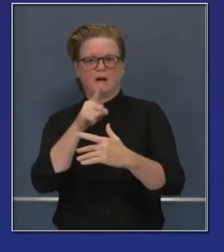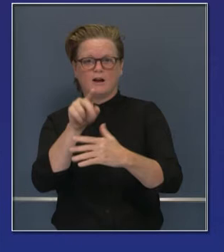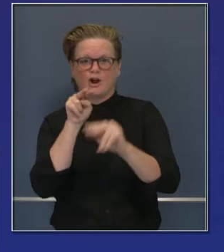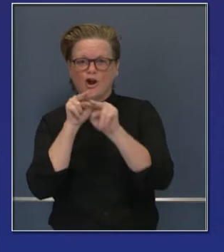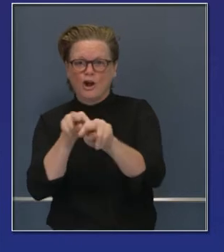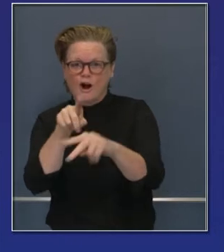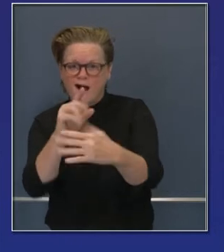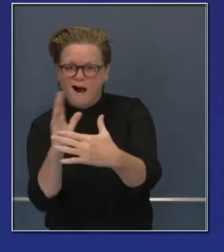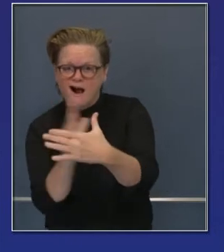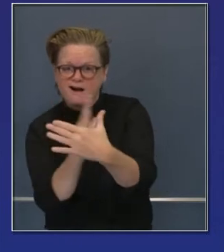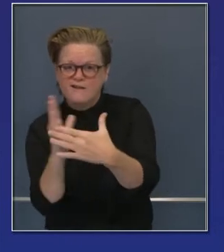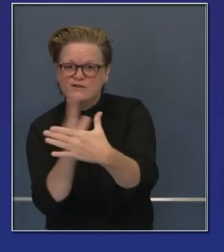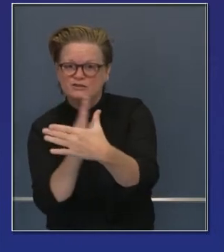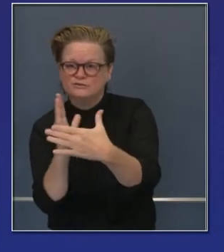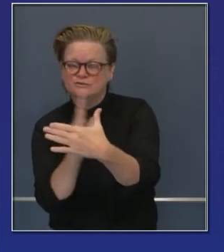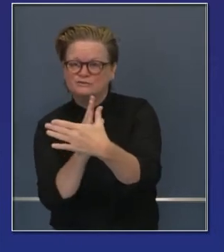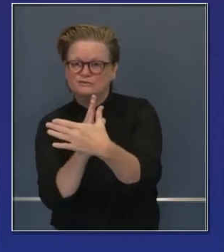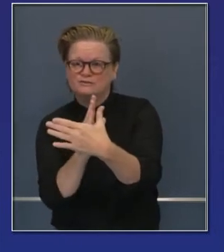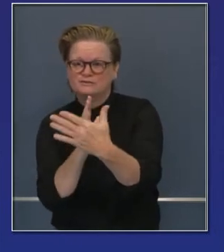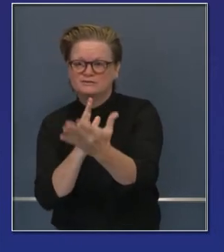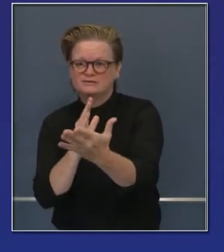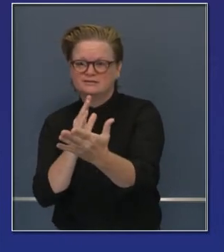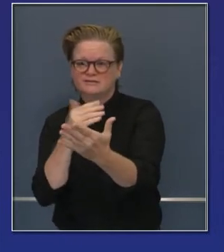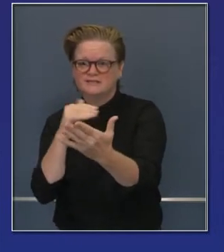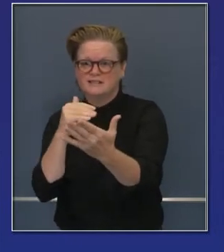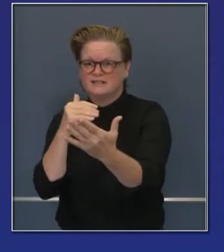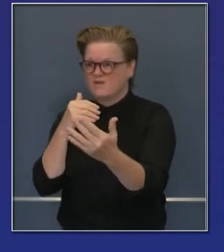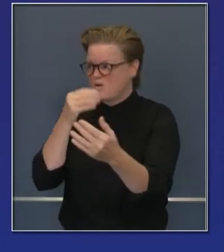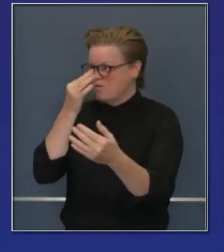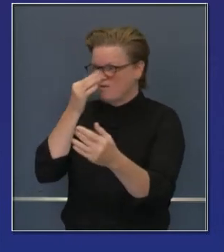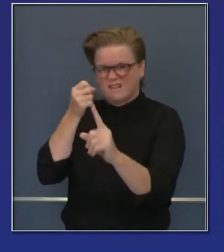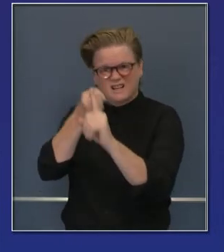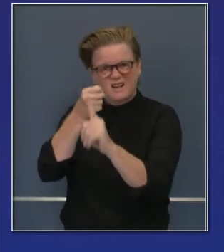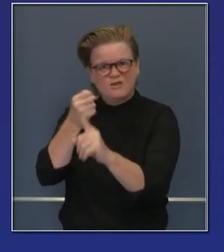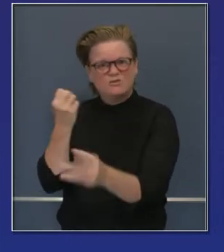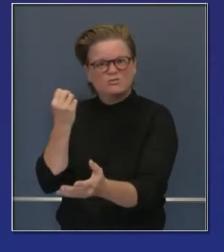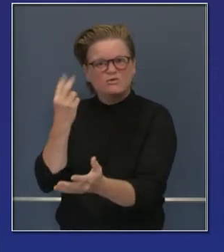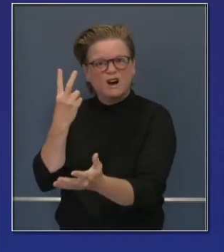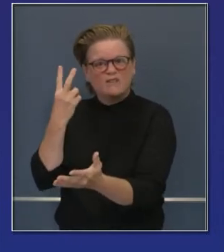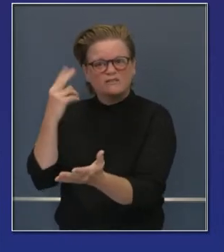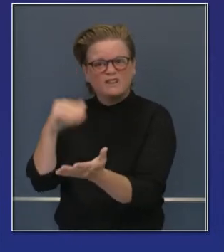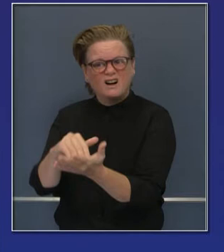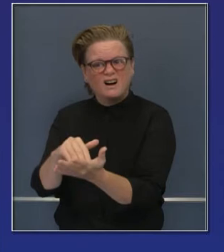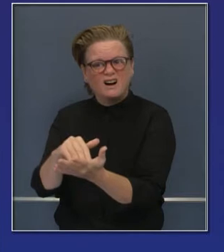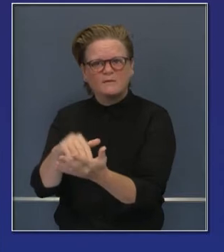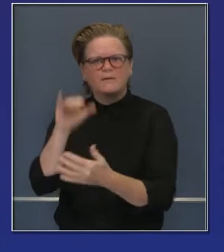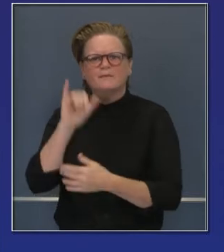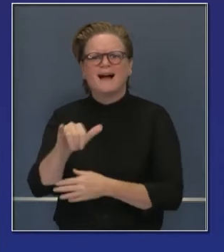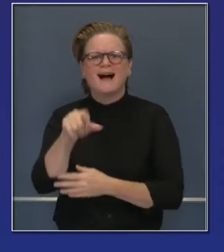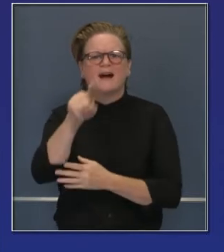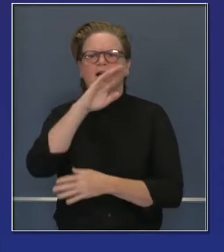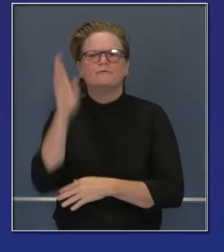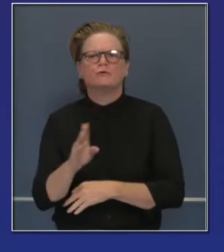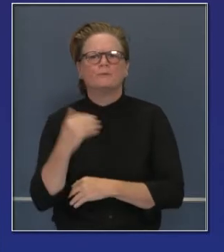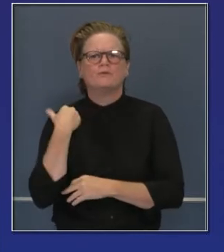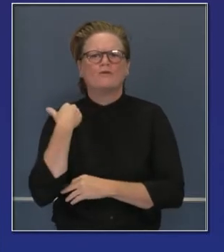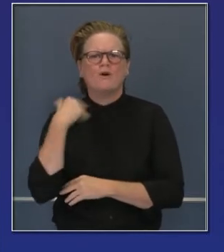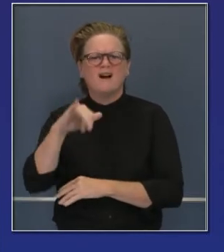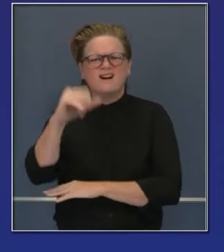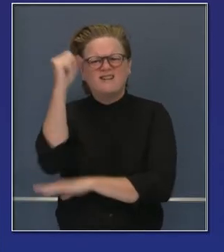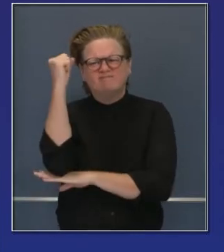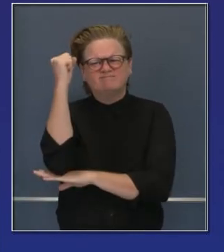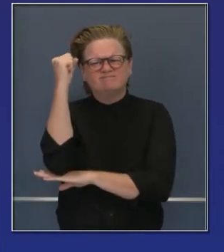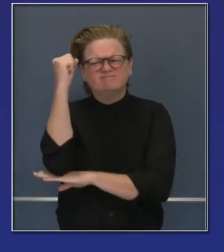días. Ese de 7 días se acerca a 12,000 casos. Esto es algo que no se ha visto desde el inicio de la